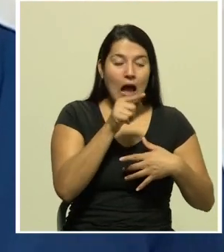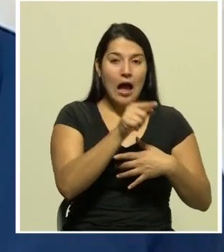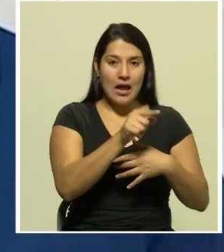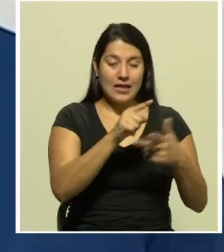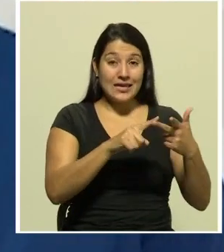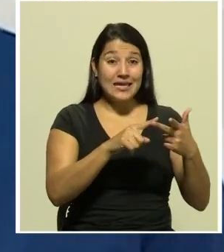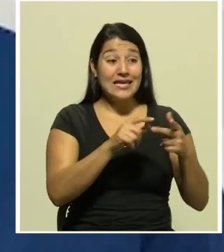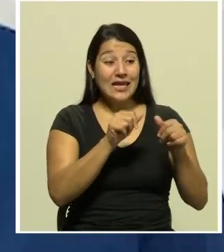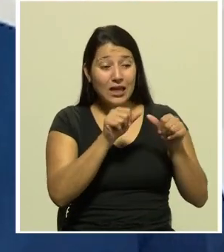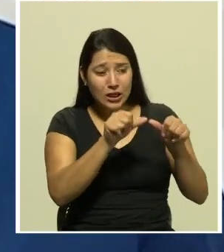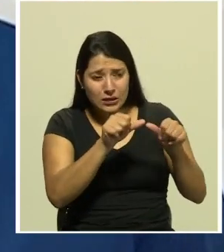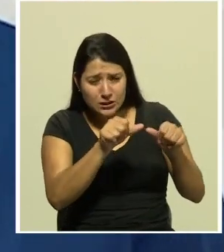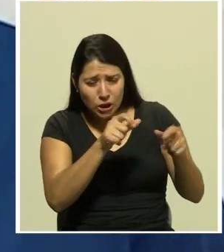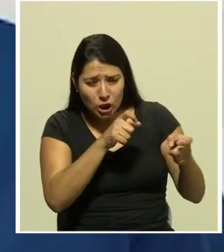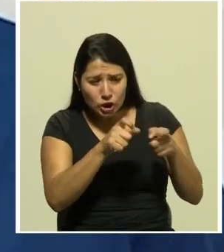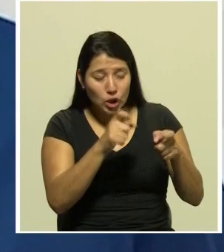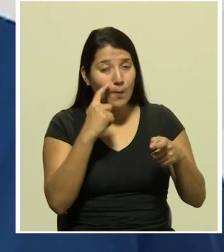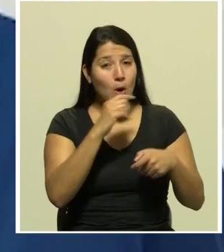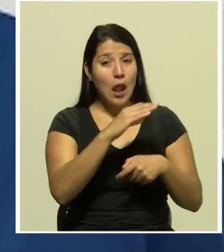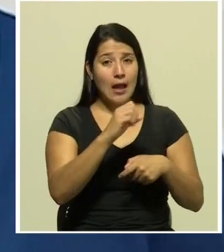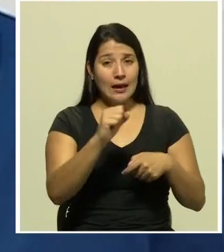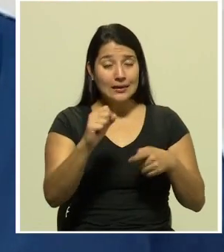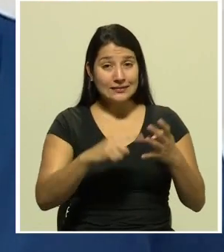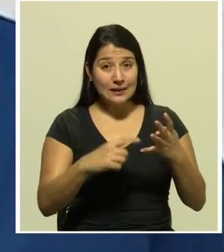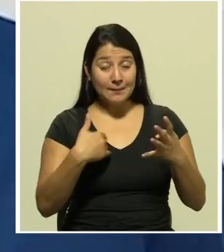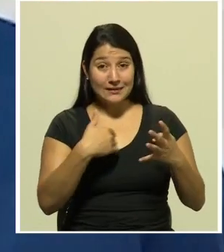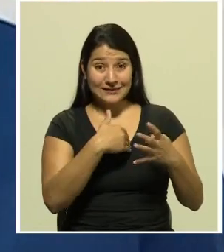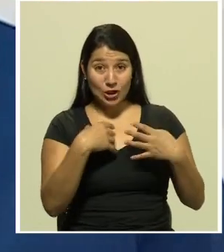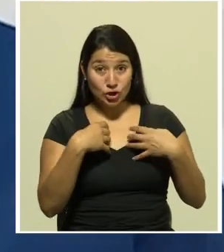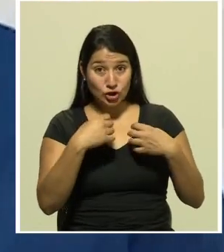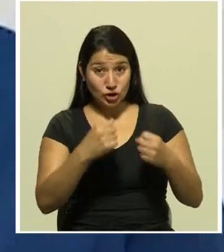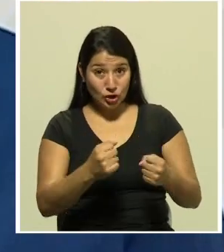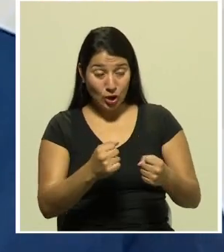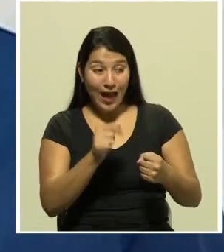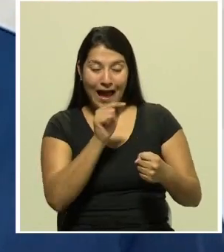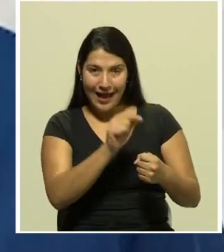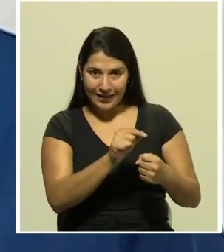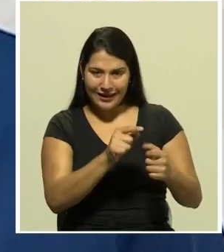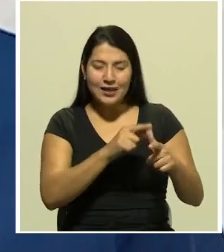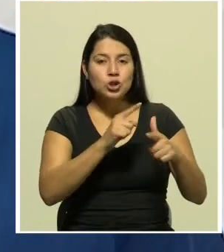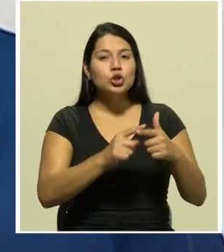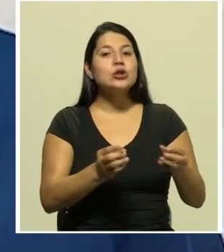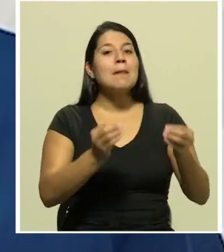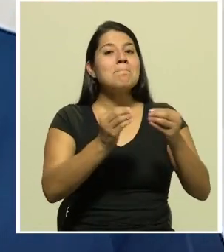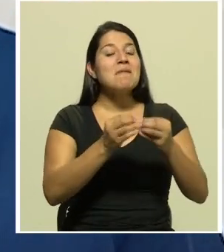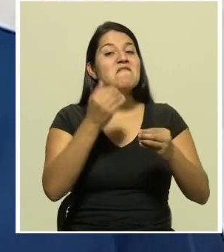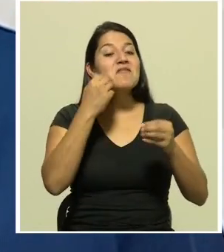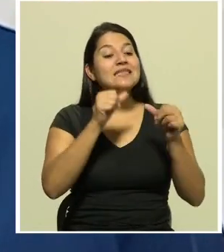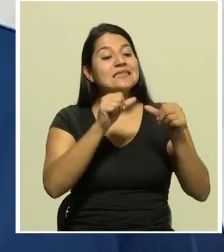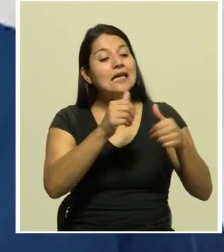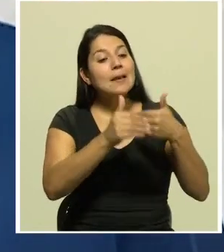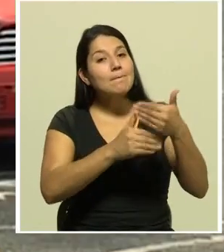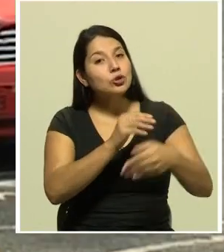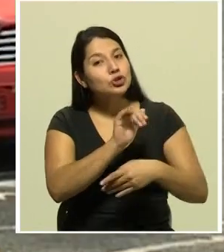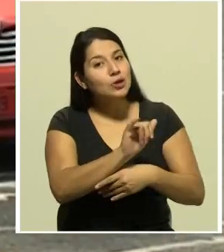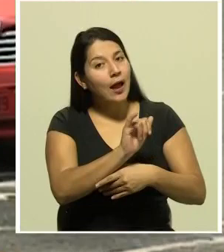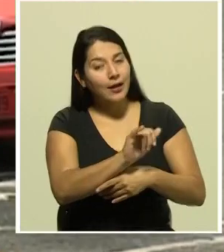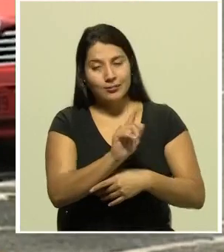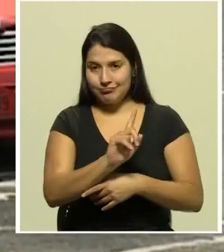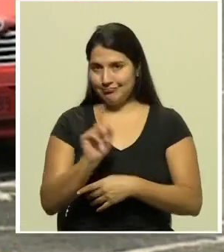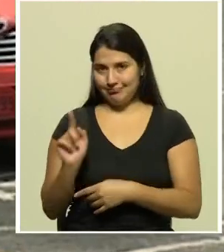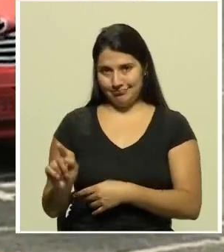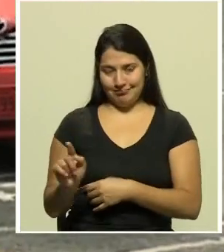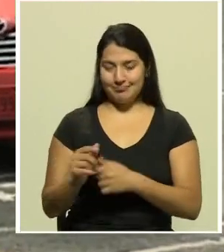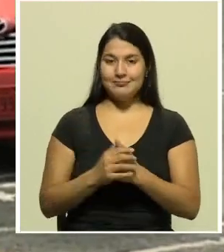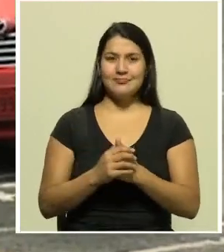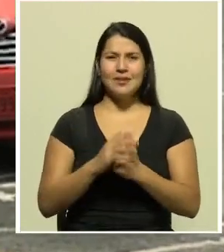Caja Costalicense del Seguro Social o del Ministerio de Salud era mucho más fácil seguirlo desde ese lugar. Y es que ante